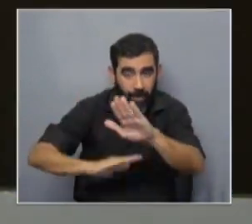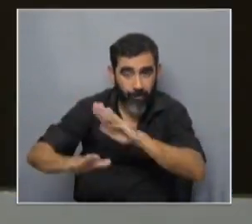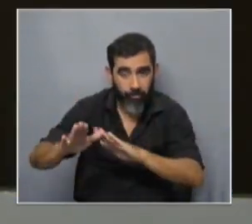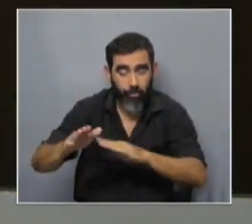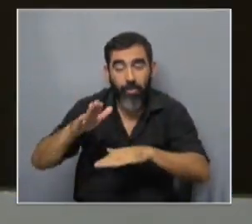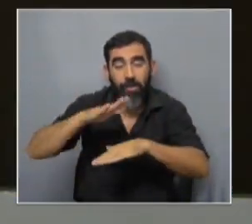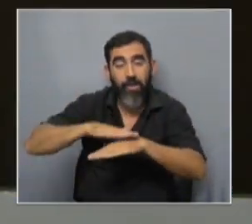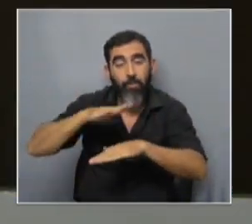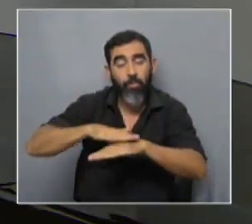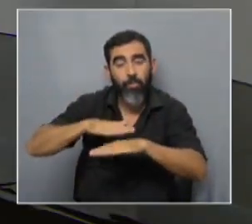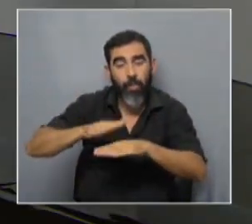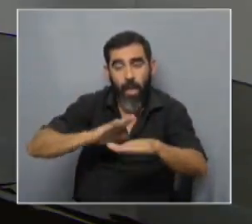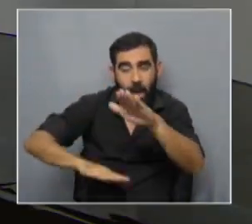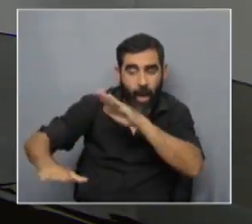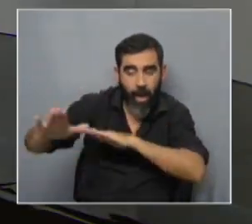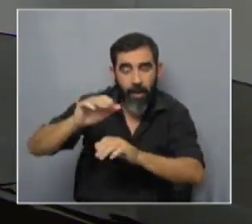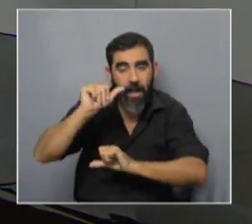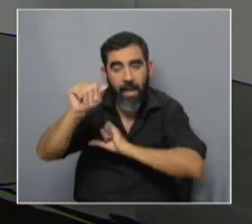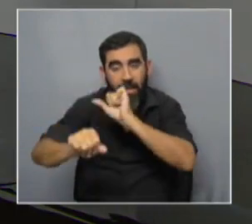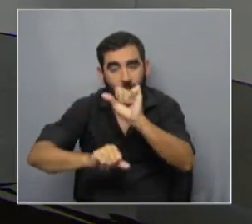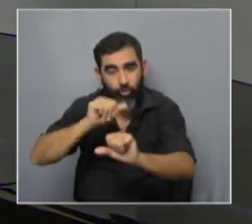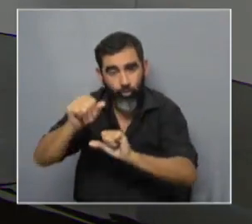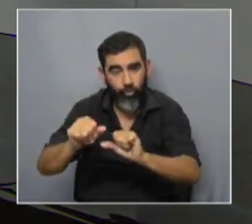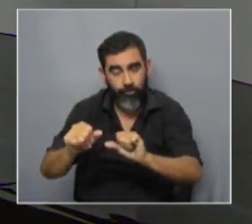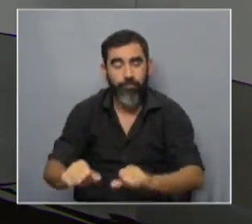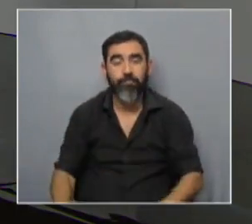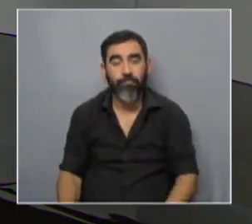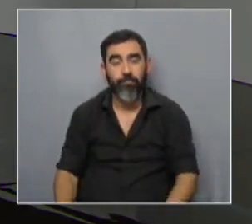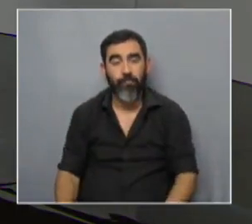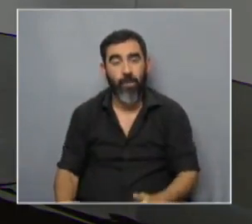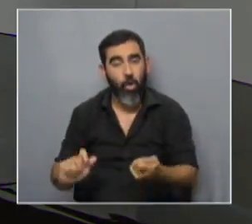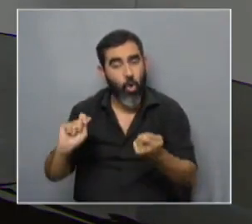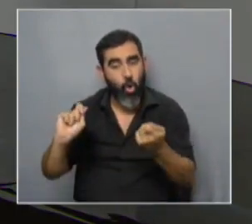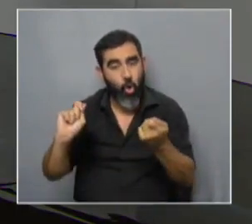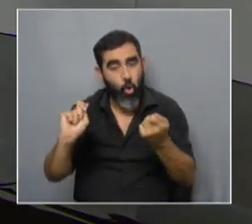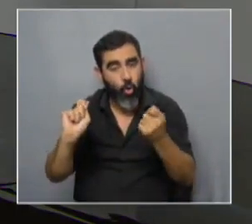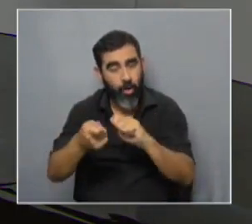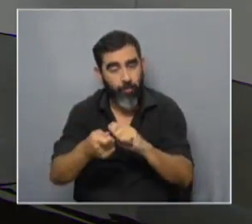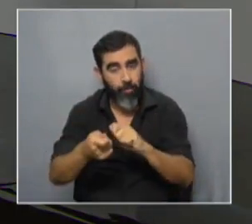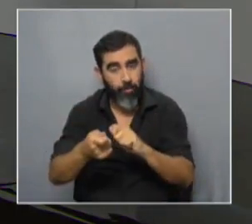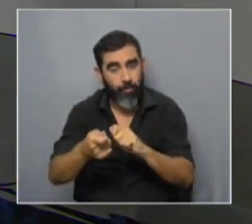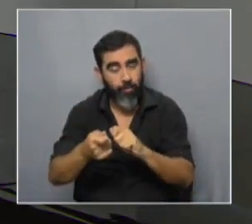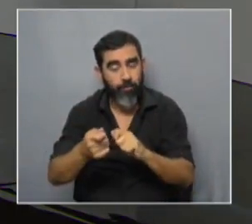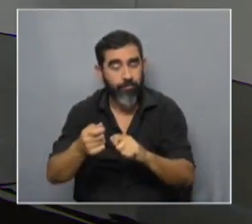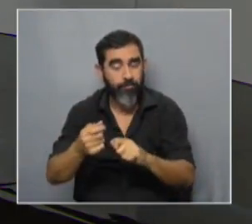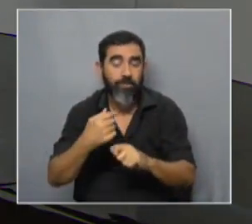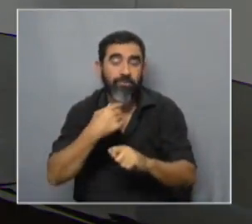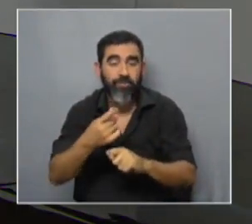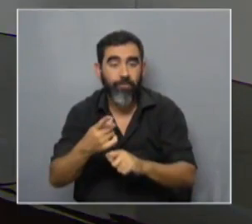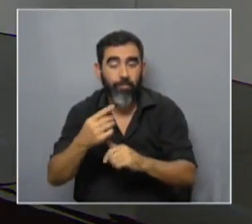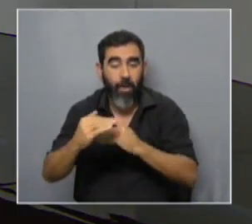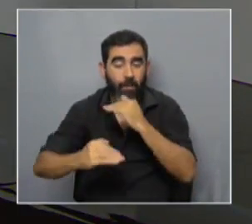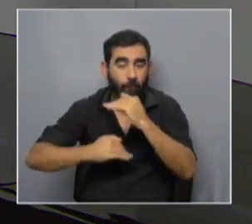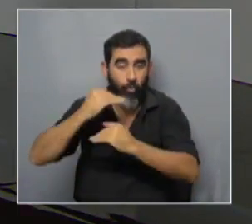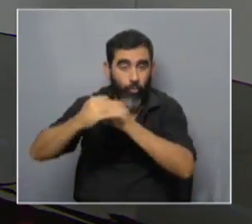responsables de reparar lesiones que dan lugar a esos cambios. Los cambios son el motor digamos de esa